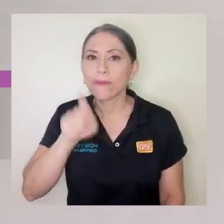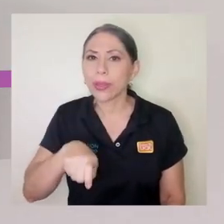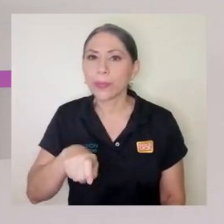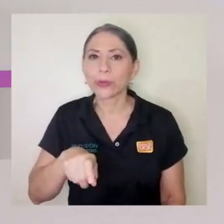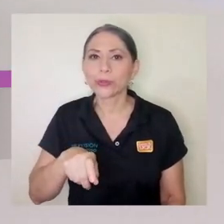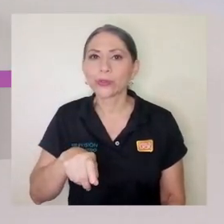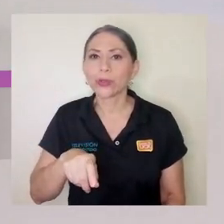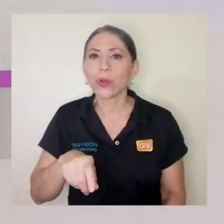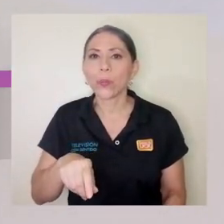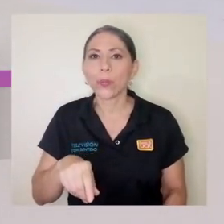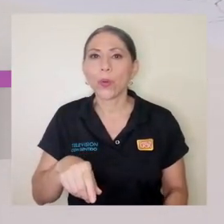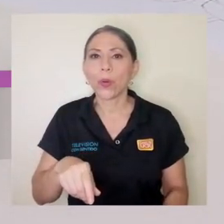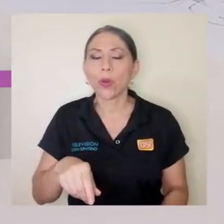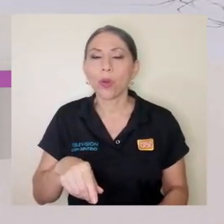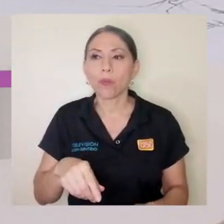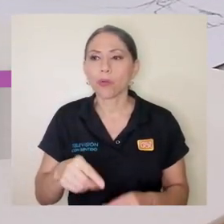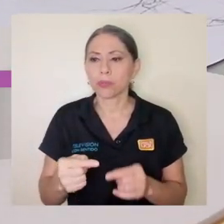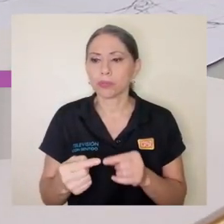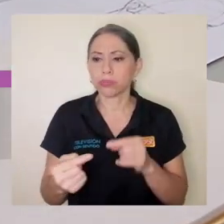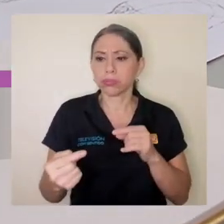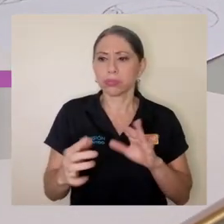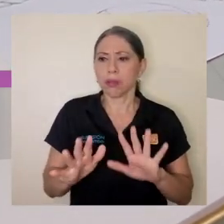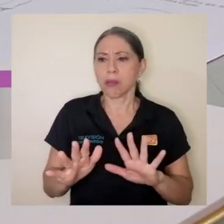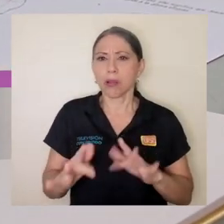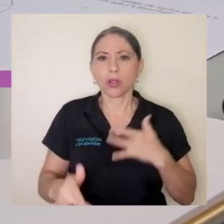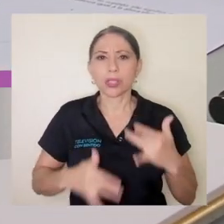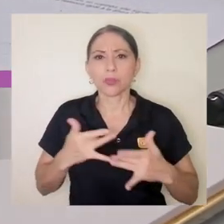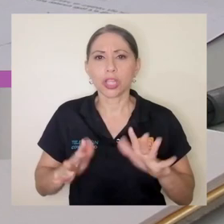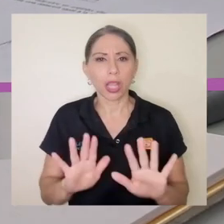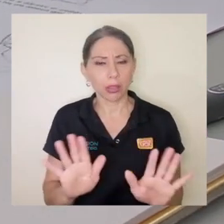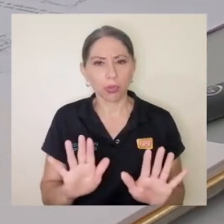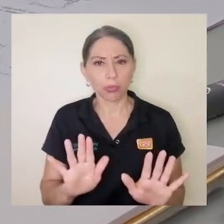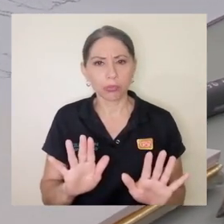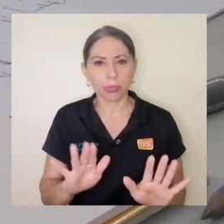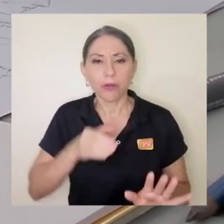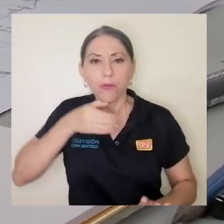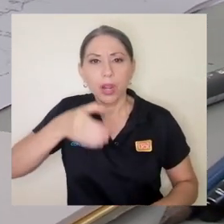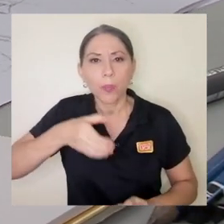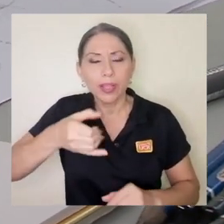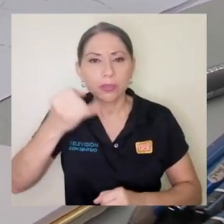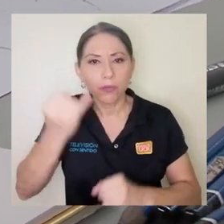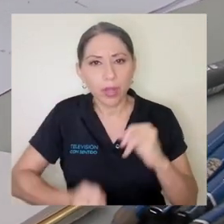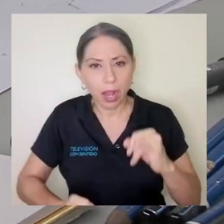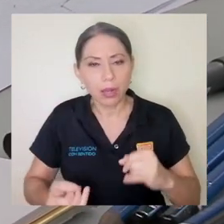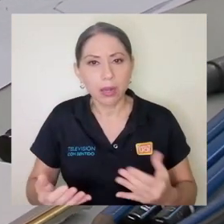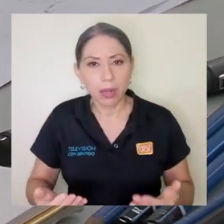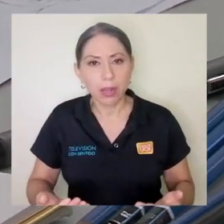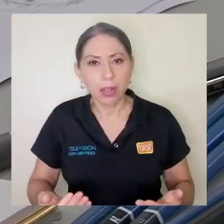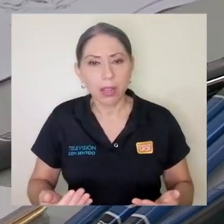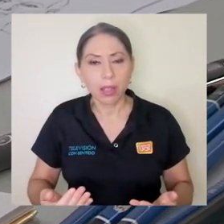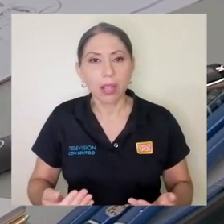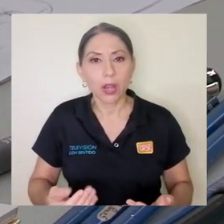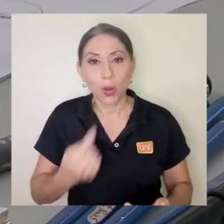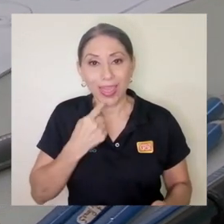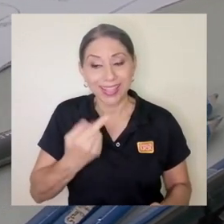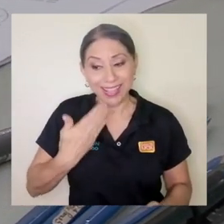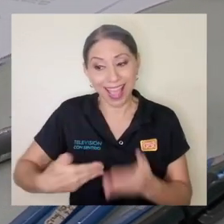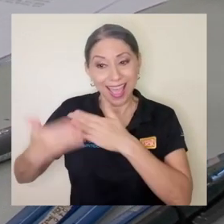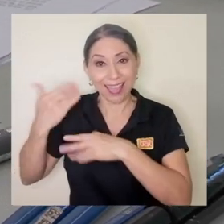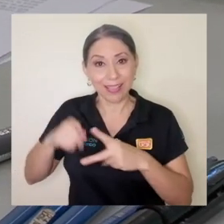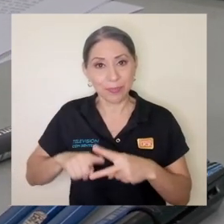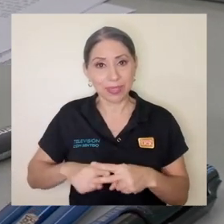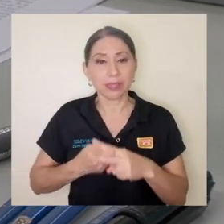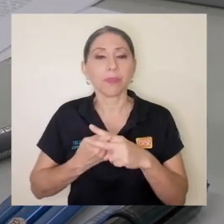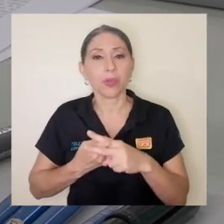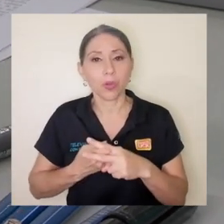ir en contra de las cosas que estamos sintiendo tal vez una recomendación final es retomar lo que decía